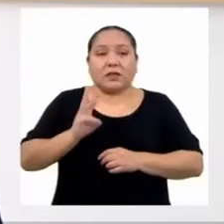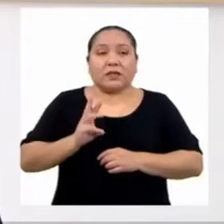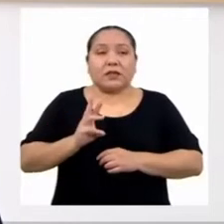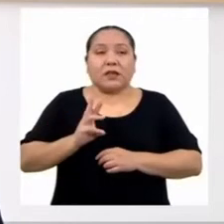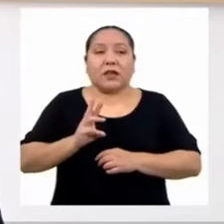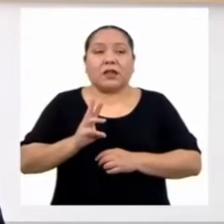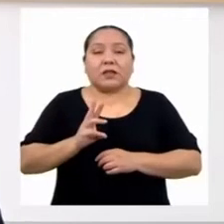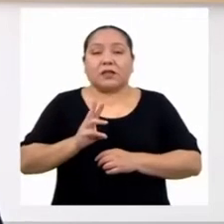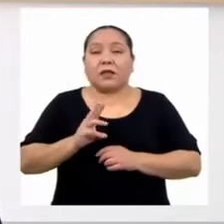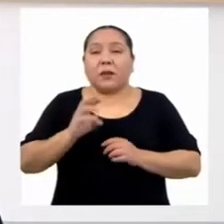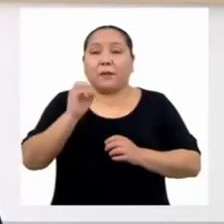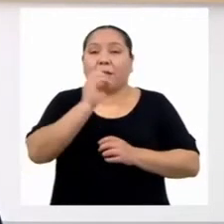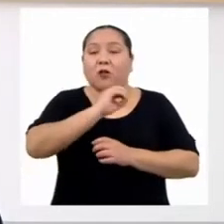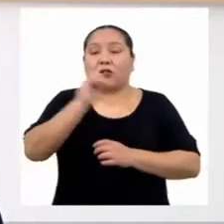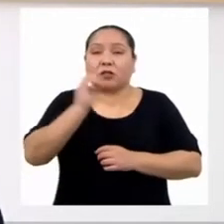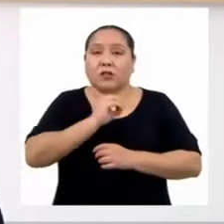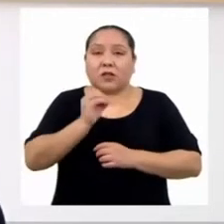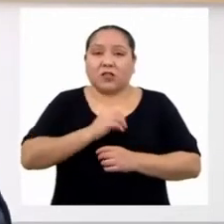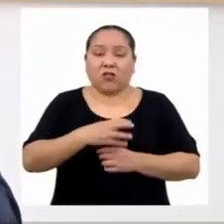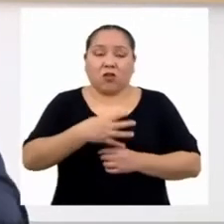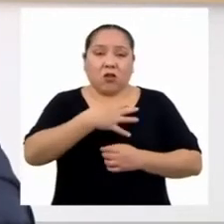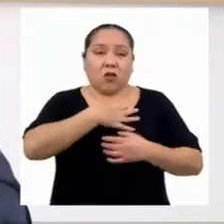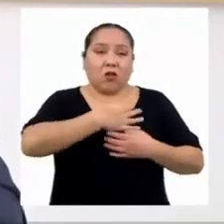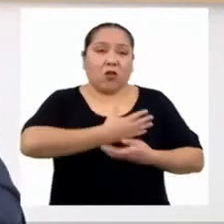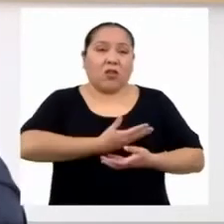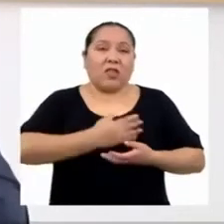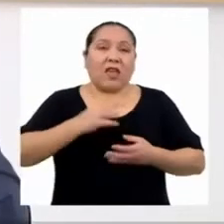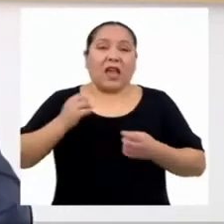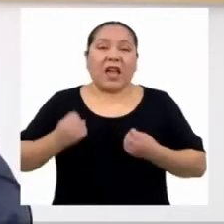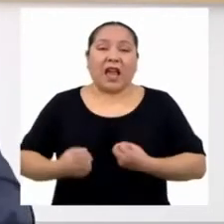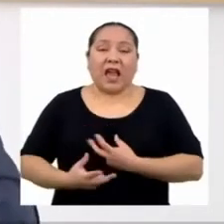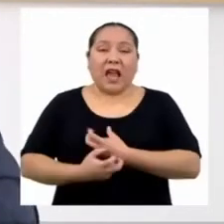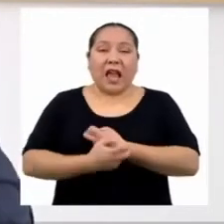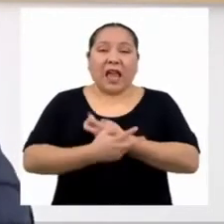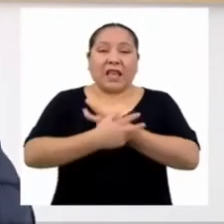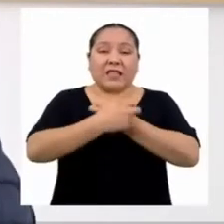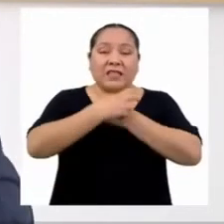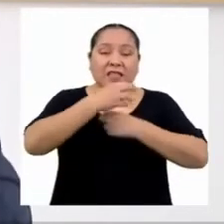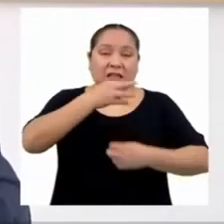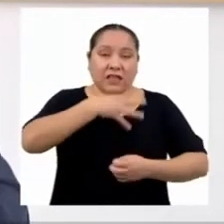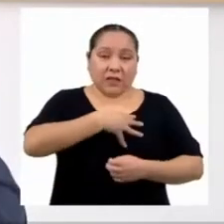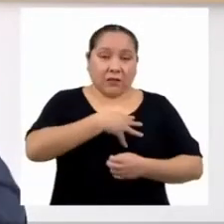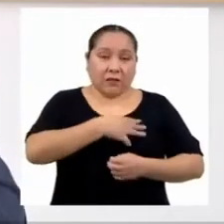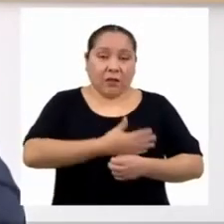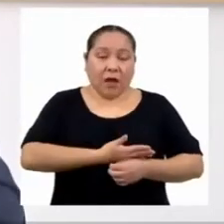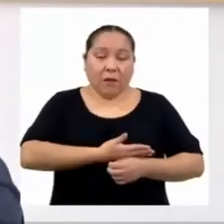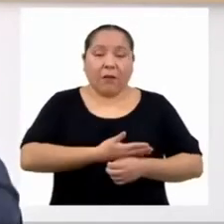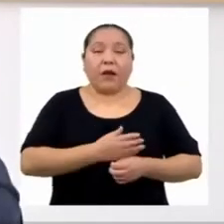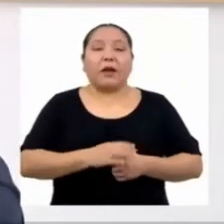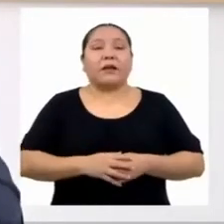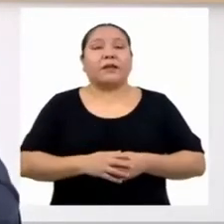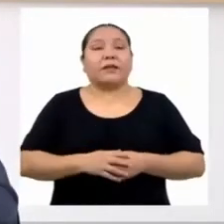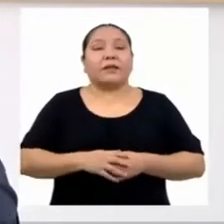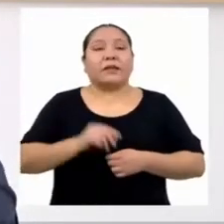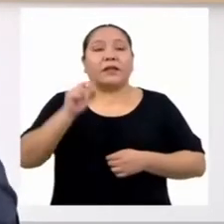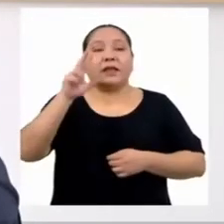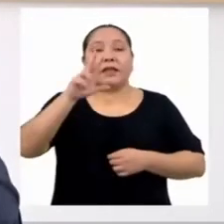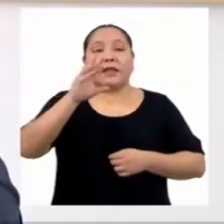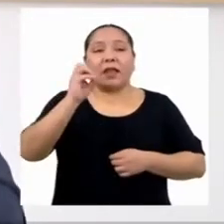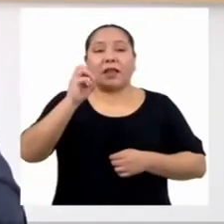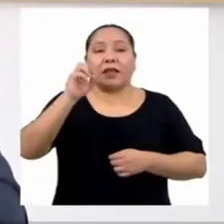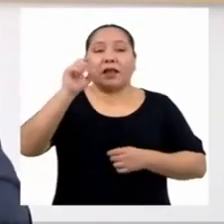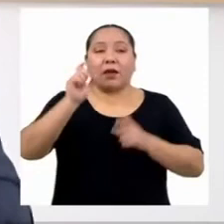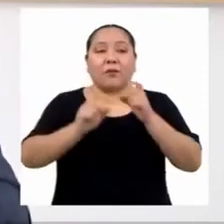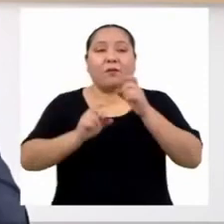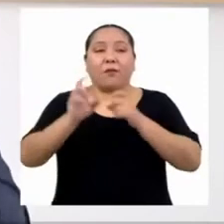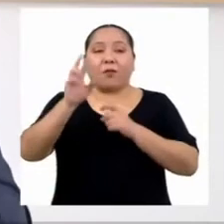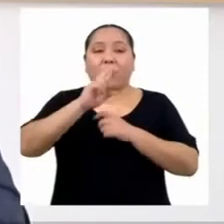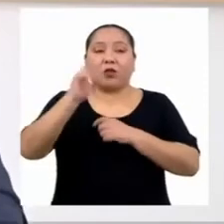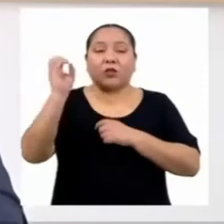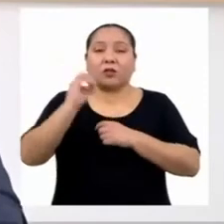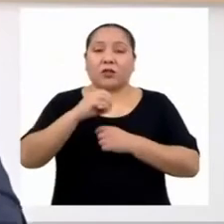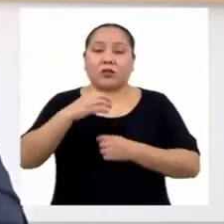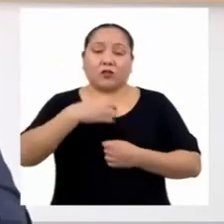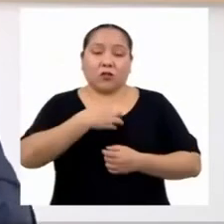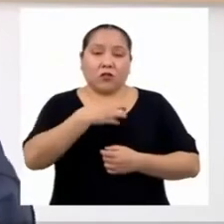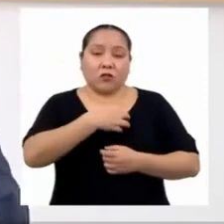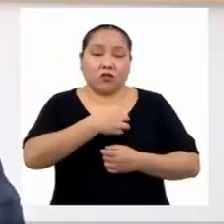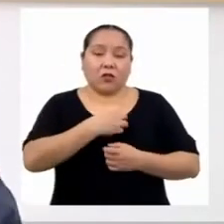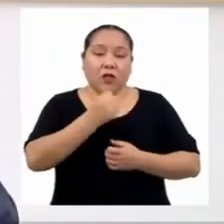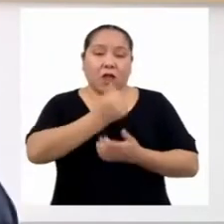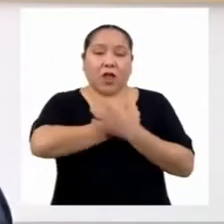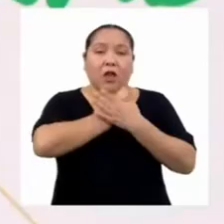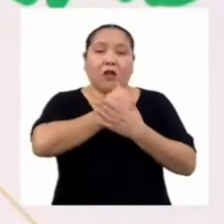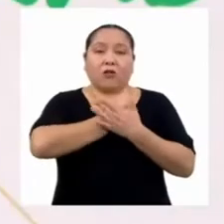el 27% de los casos de diabetes y aproximadamente el 30% de la carga de cardiopatía isquémica.